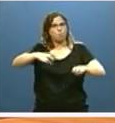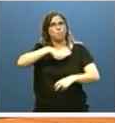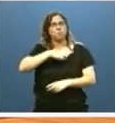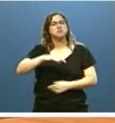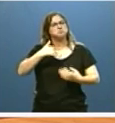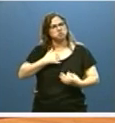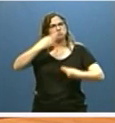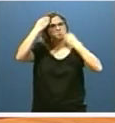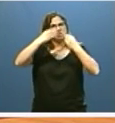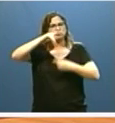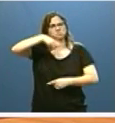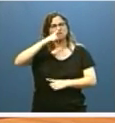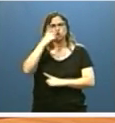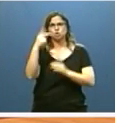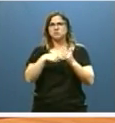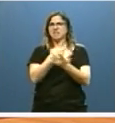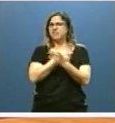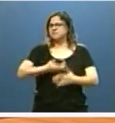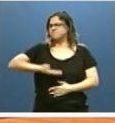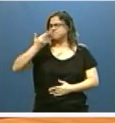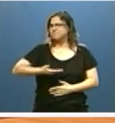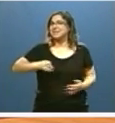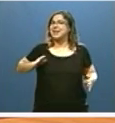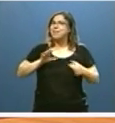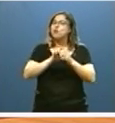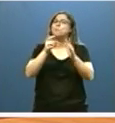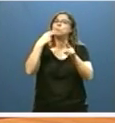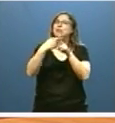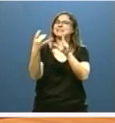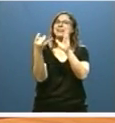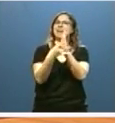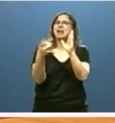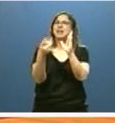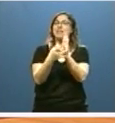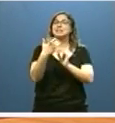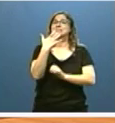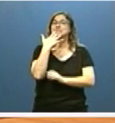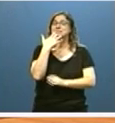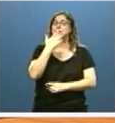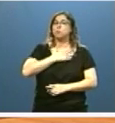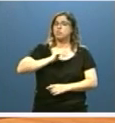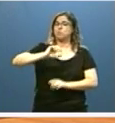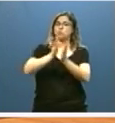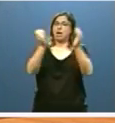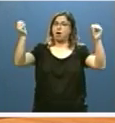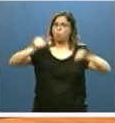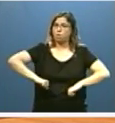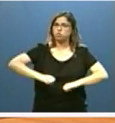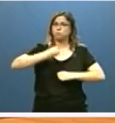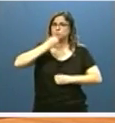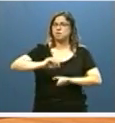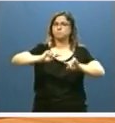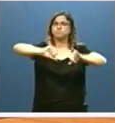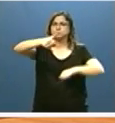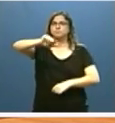en fin, que este debe ser un año clave en términos de calidad de la política si sacamos adelante con el más amplio consenso algunos